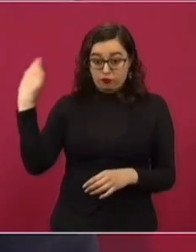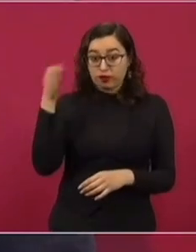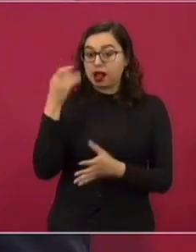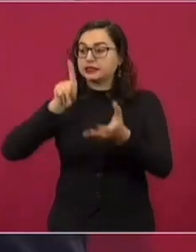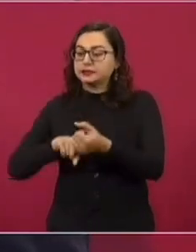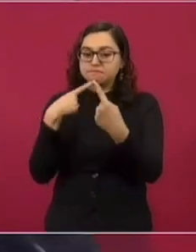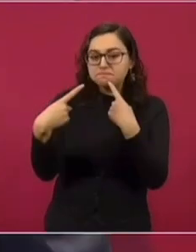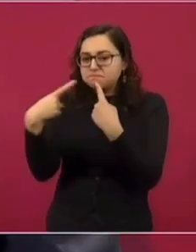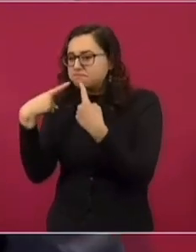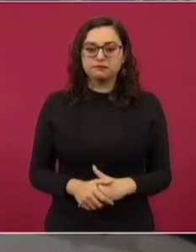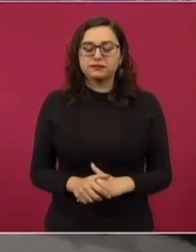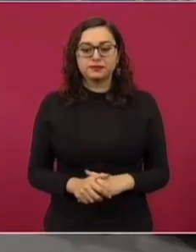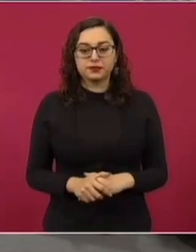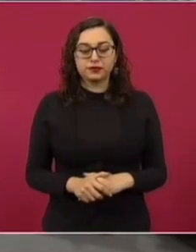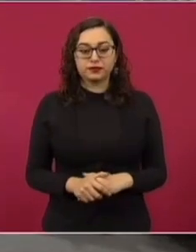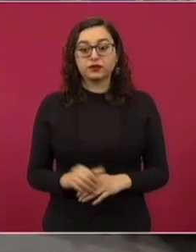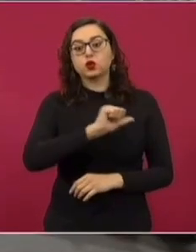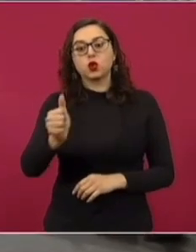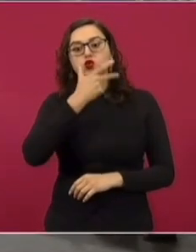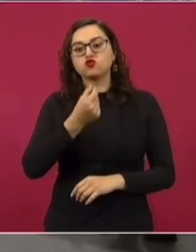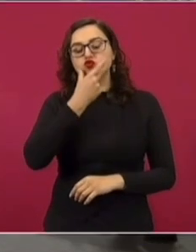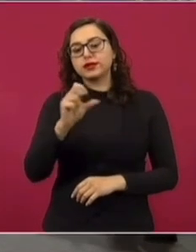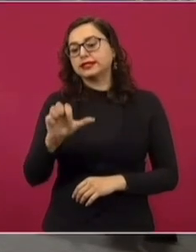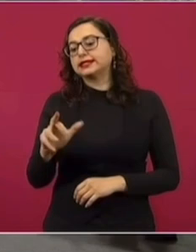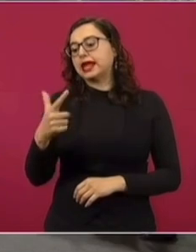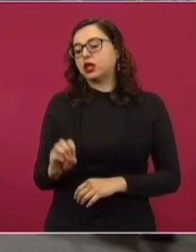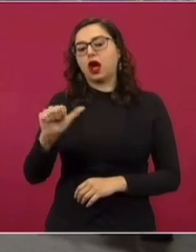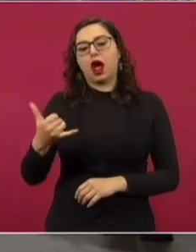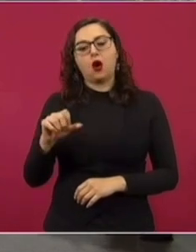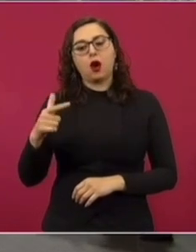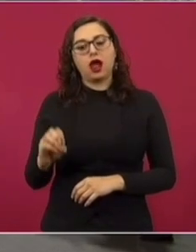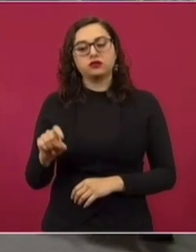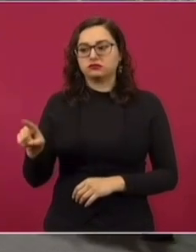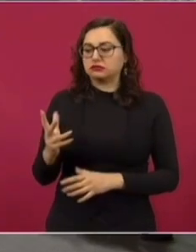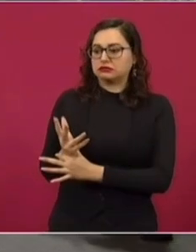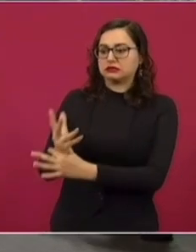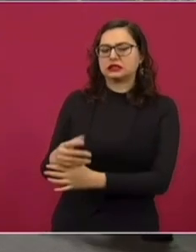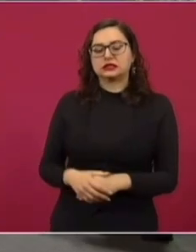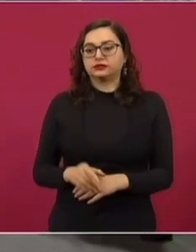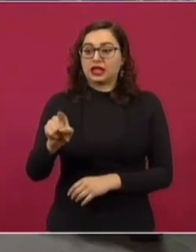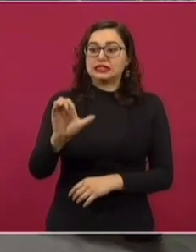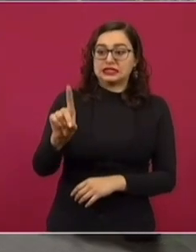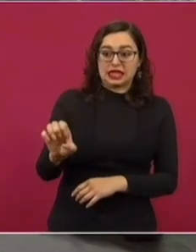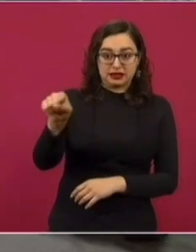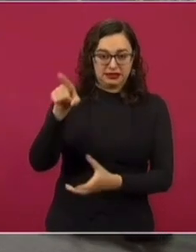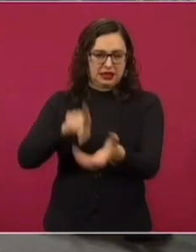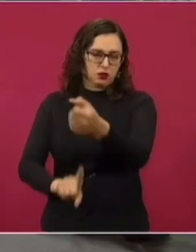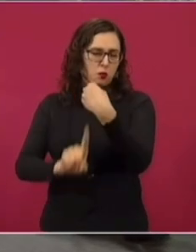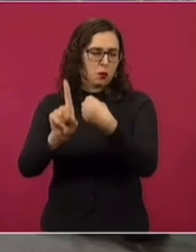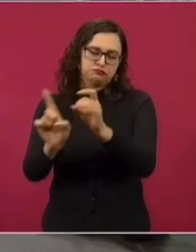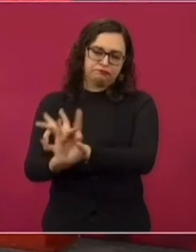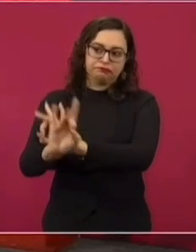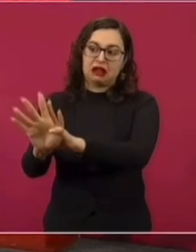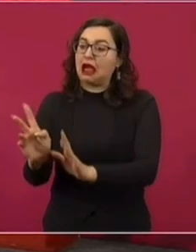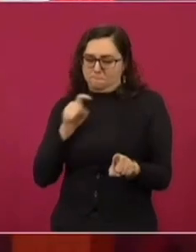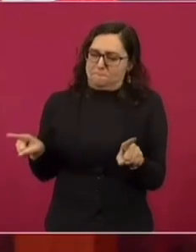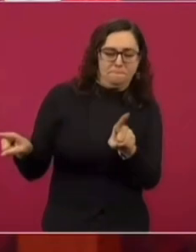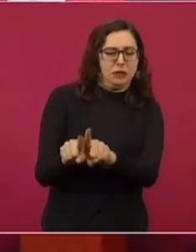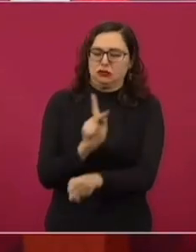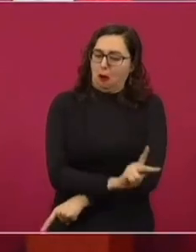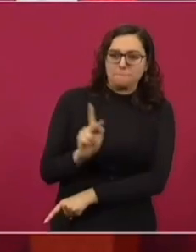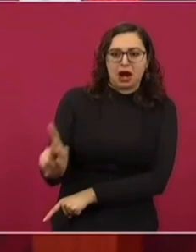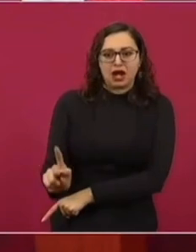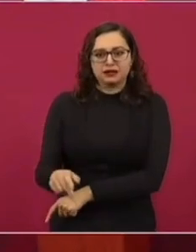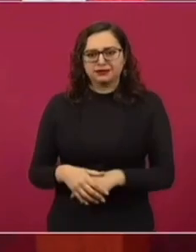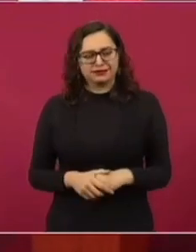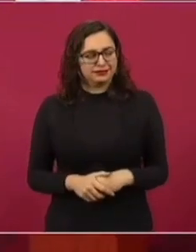era un golpe de Estado. El otro, Sergio Aguayo, diciendo que lo decide, era el equivalente al 68. Acaba